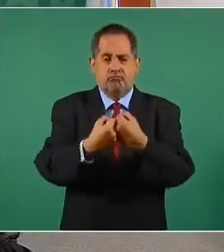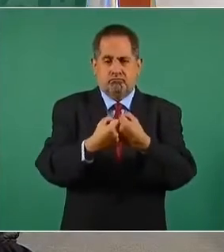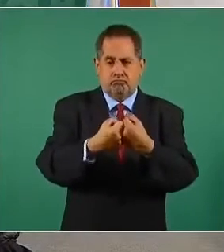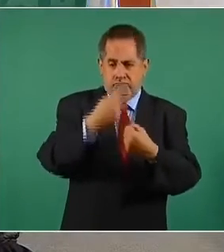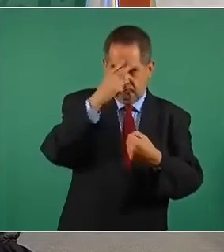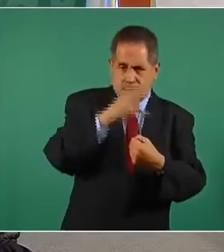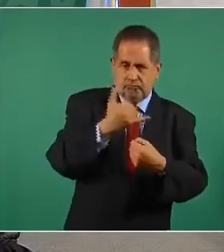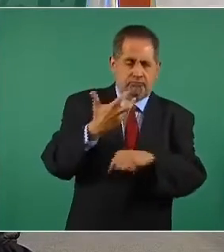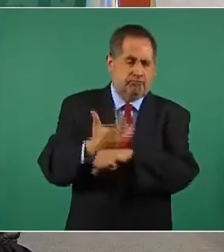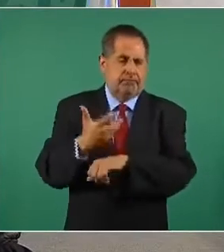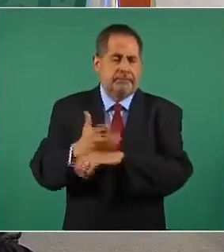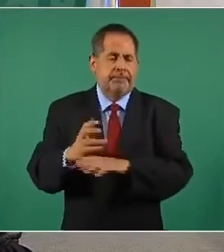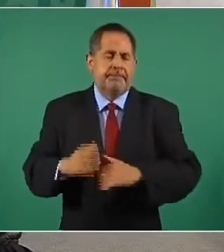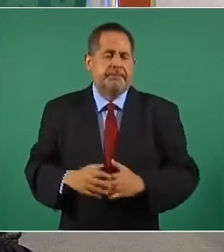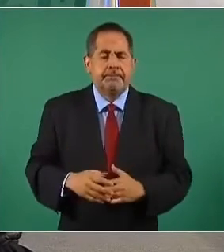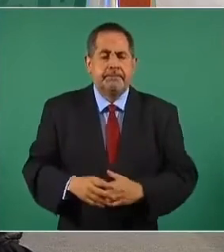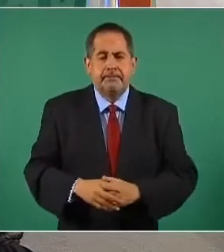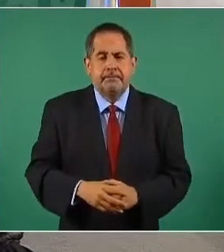México-Estados Unidos.